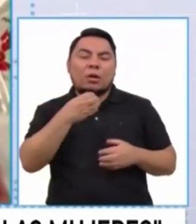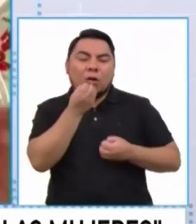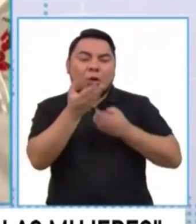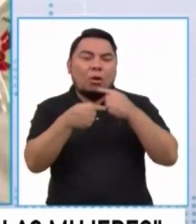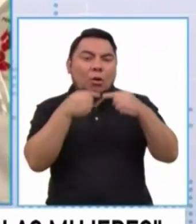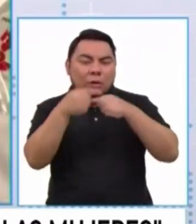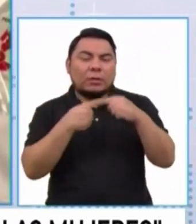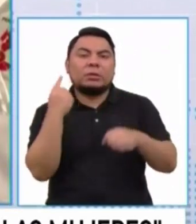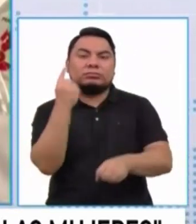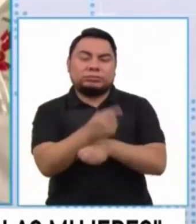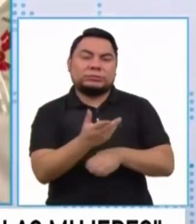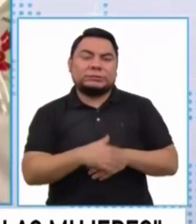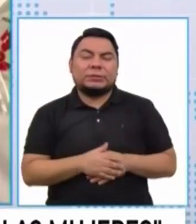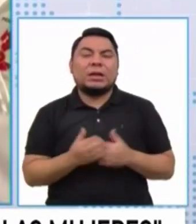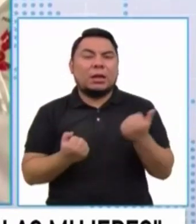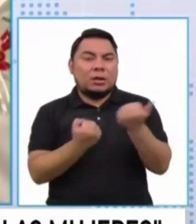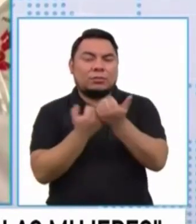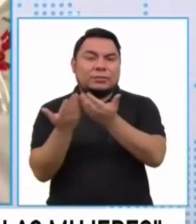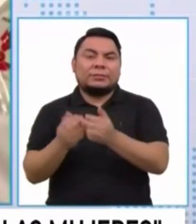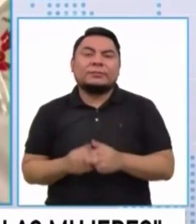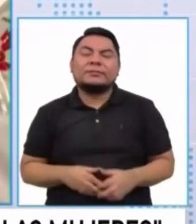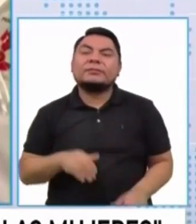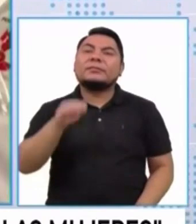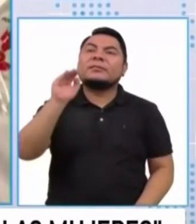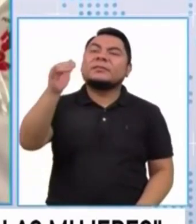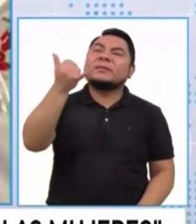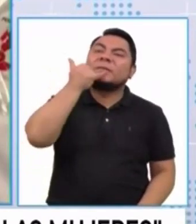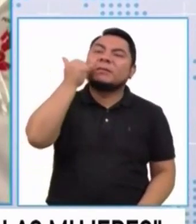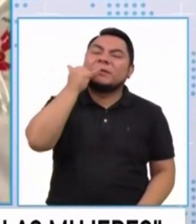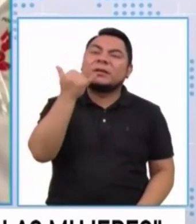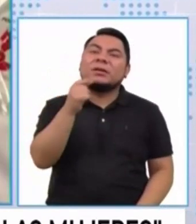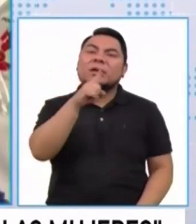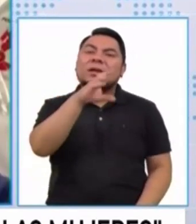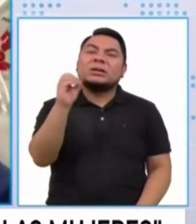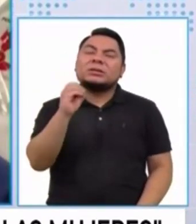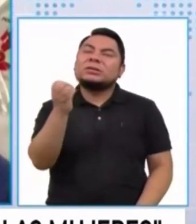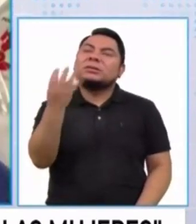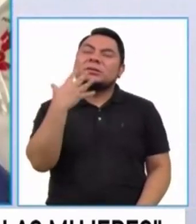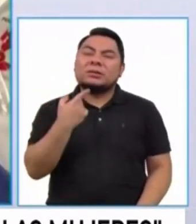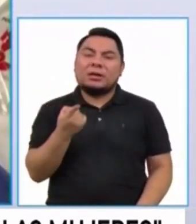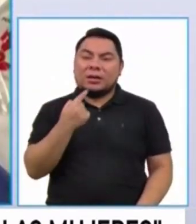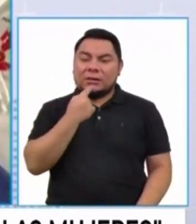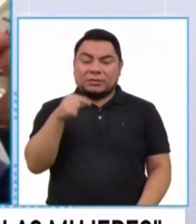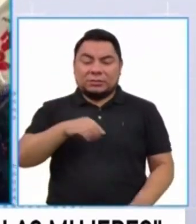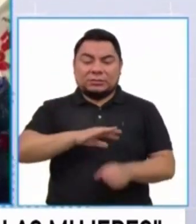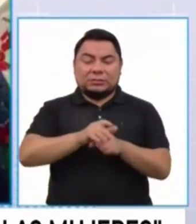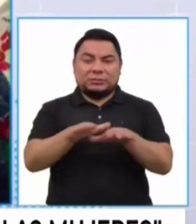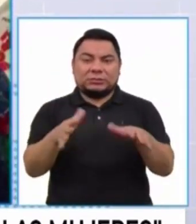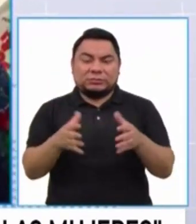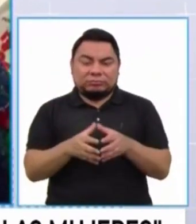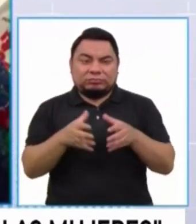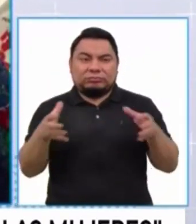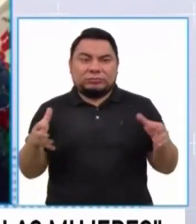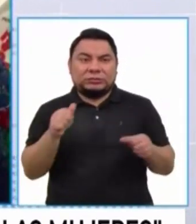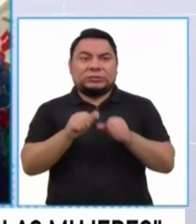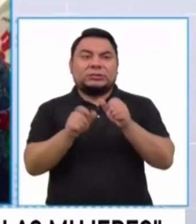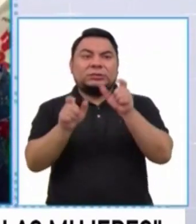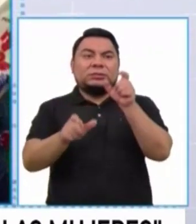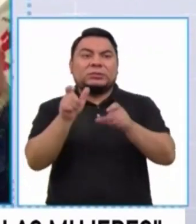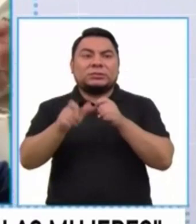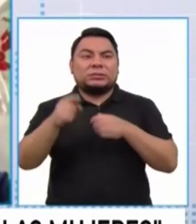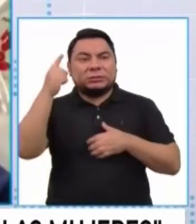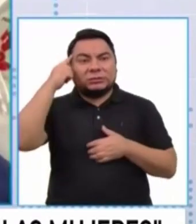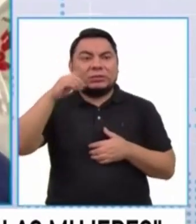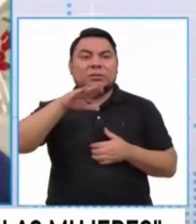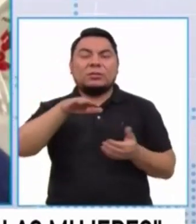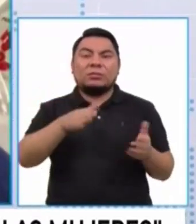y exponer. Ministra, hablemos de la línea 100, por favor. Denos alguna cifra. Decimos que en pandemia ha aumentado el número de casos de violencia